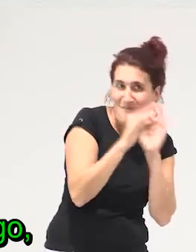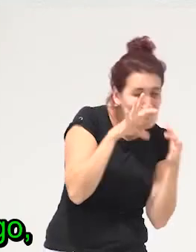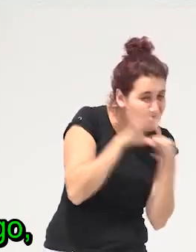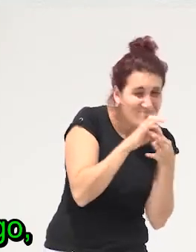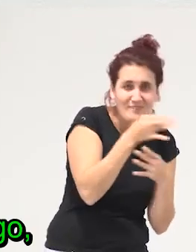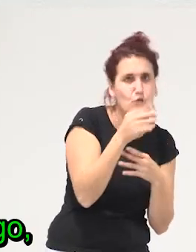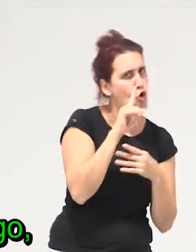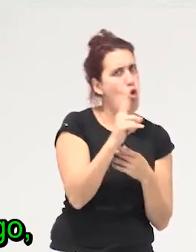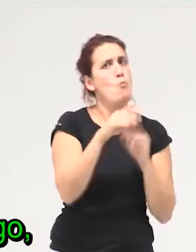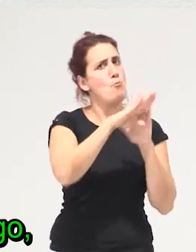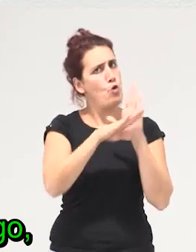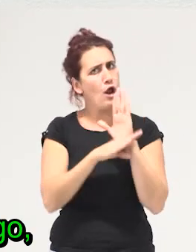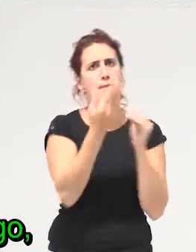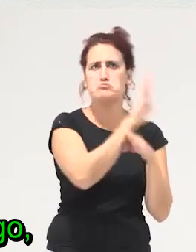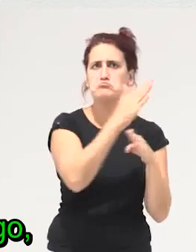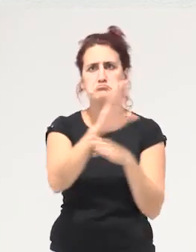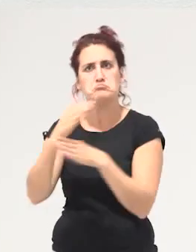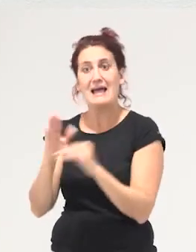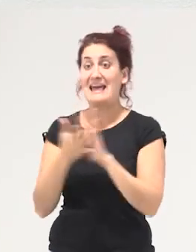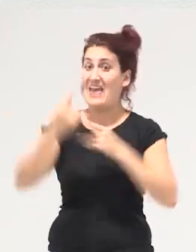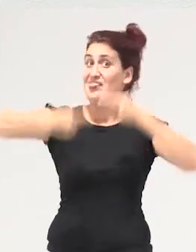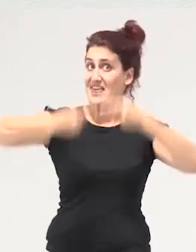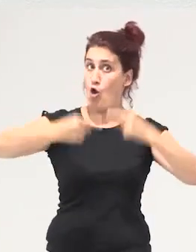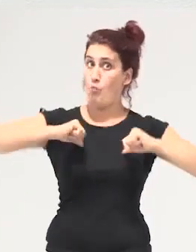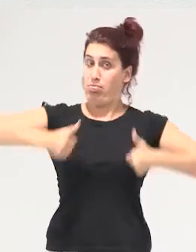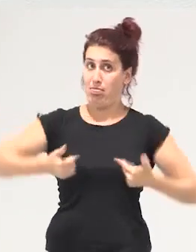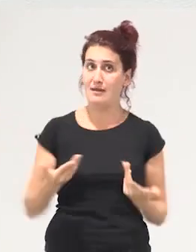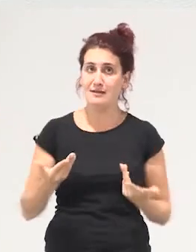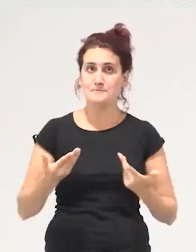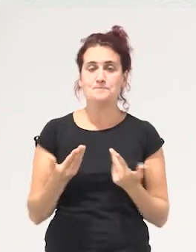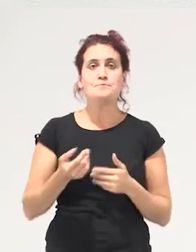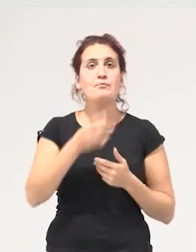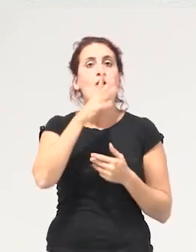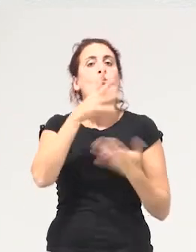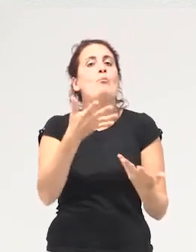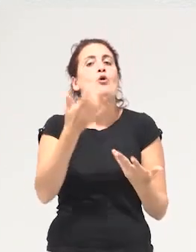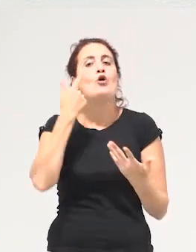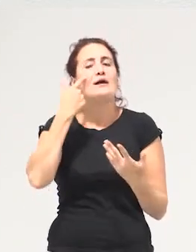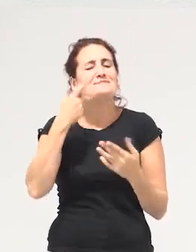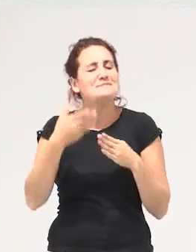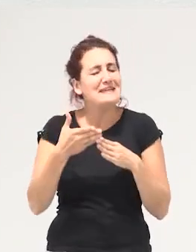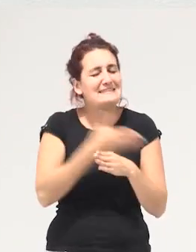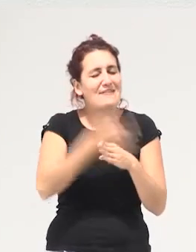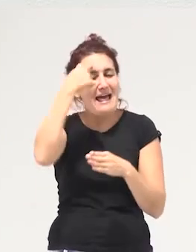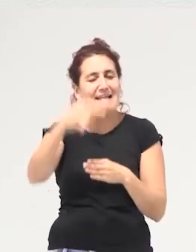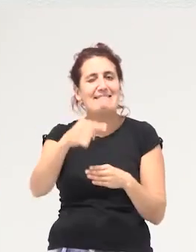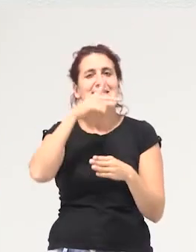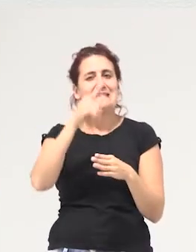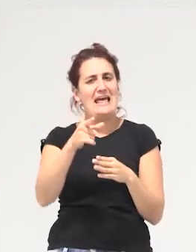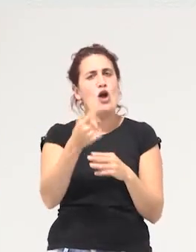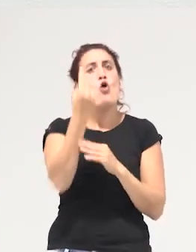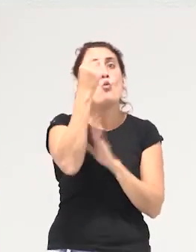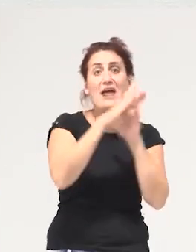necesitemos varios programas que entren en diálogo sobre todo por prevenirnos a la idea de que exista una receta